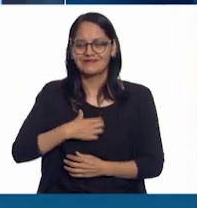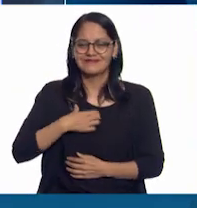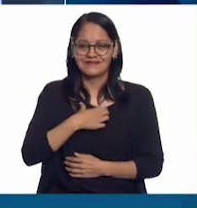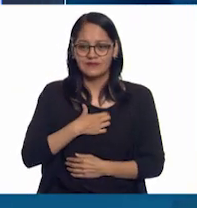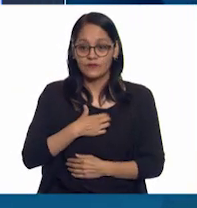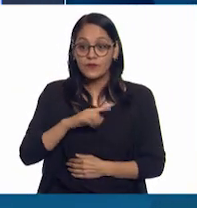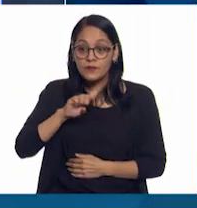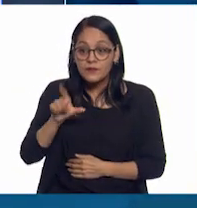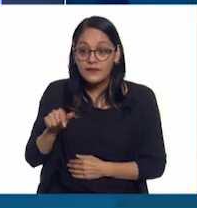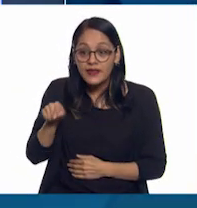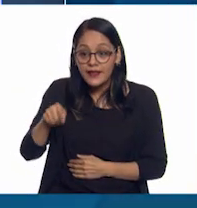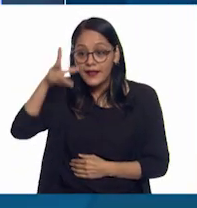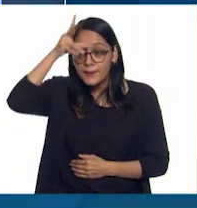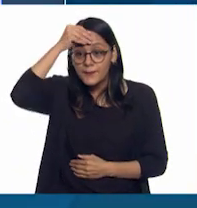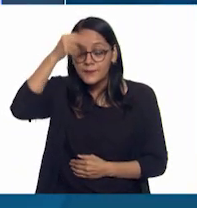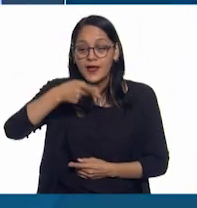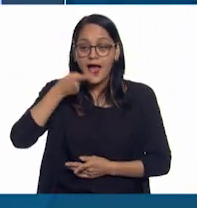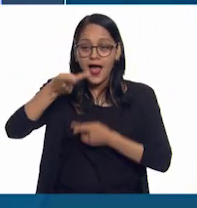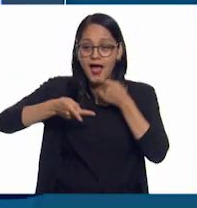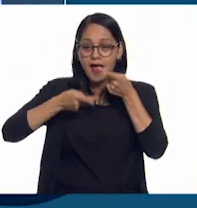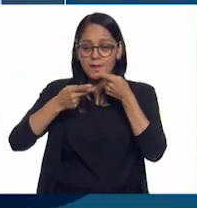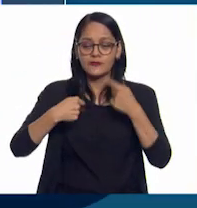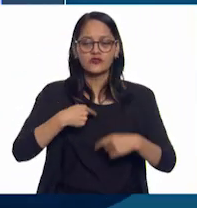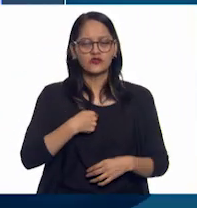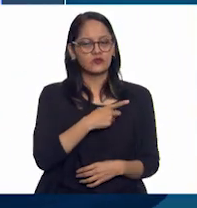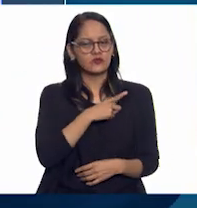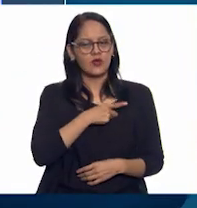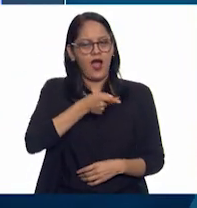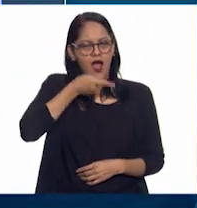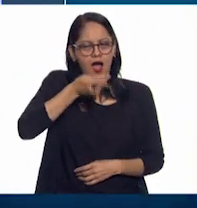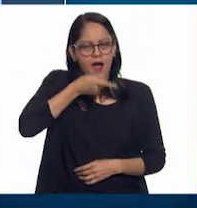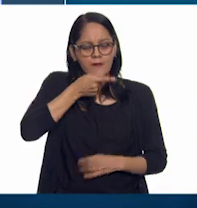aprendió a hablar. Así no tuve que estar habla y hable sola.